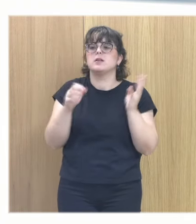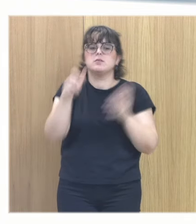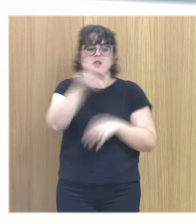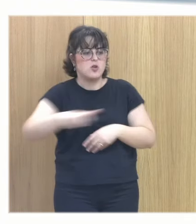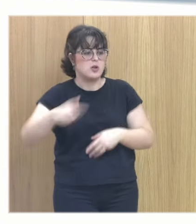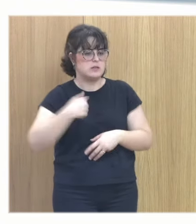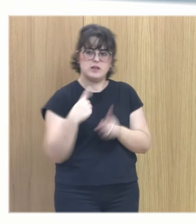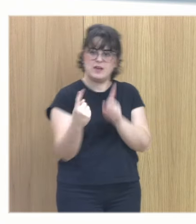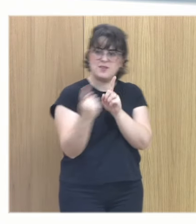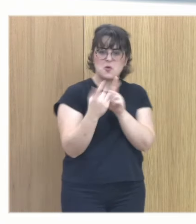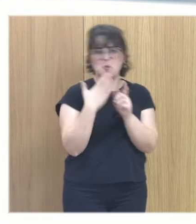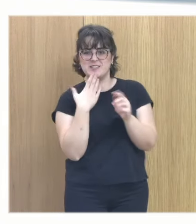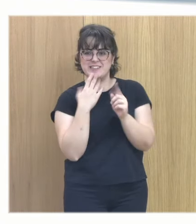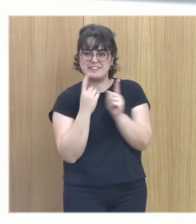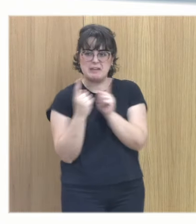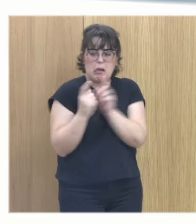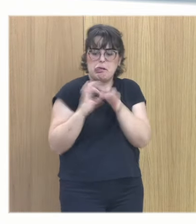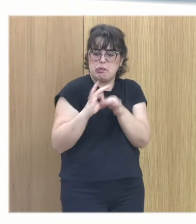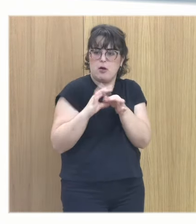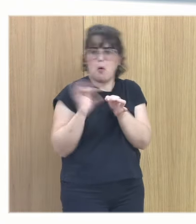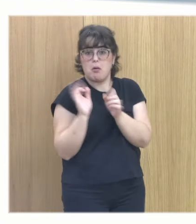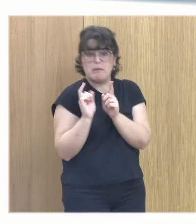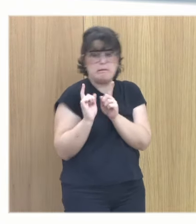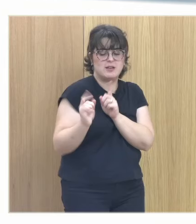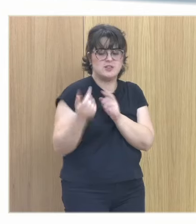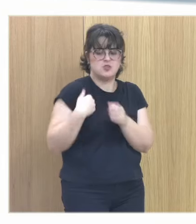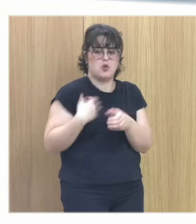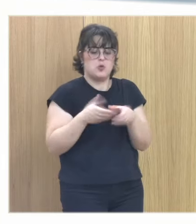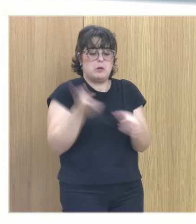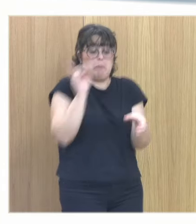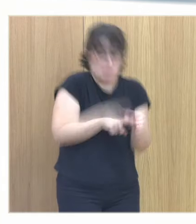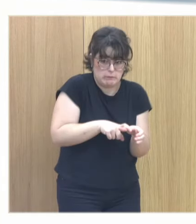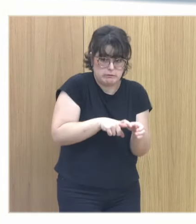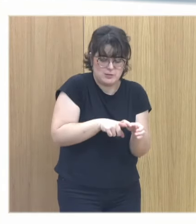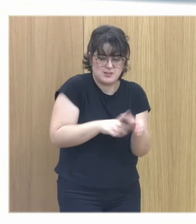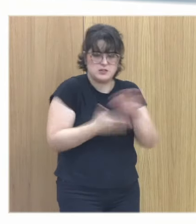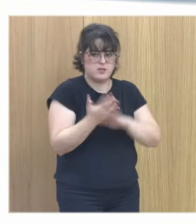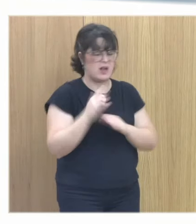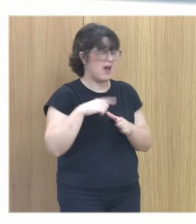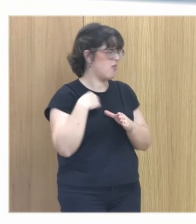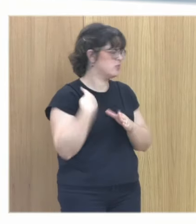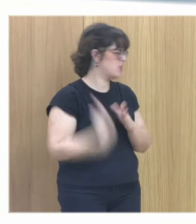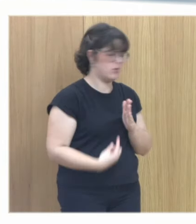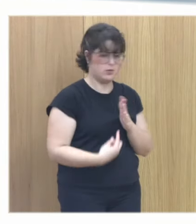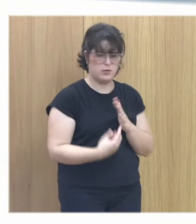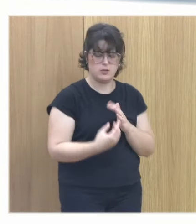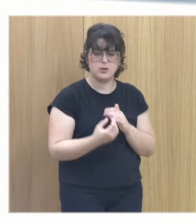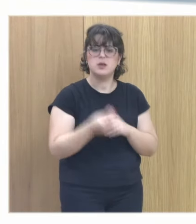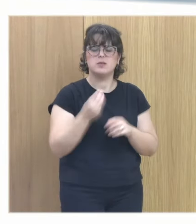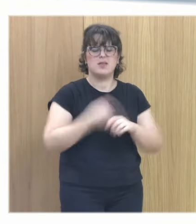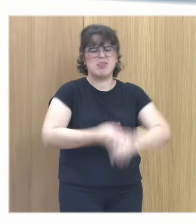suficientemente cerca y suficientemente lejos cuando yo tengo que entrar en un grupo entrar en un grupo es agotador en grado